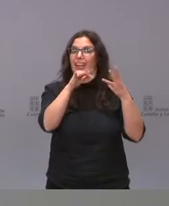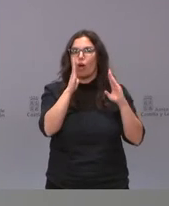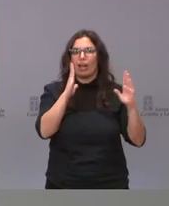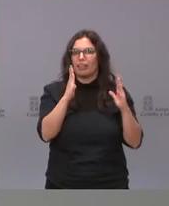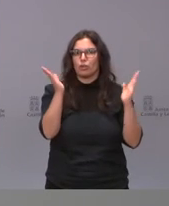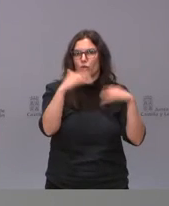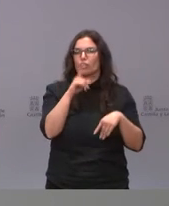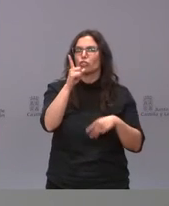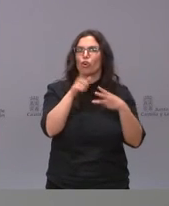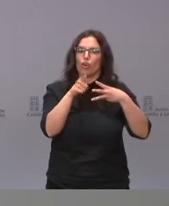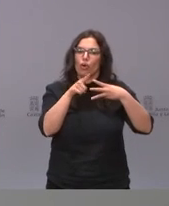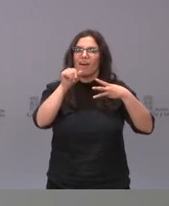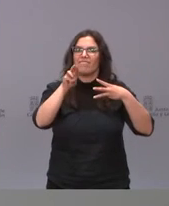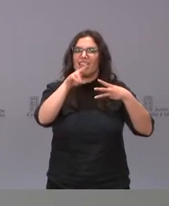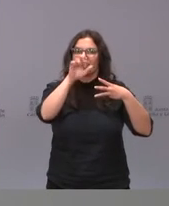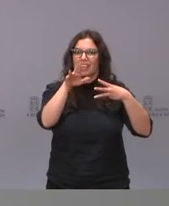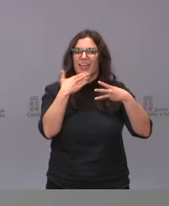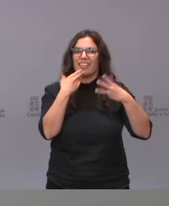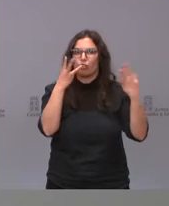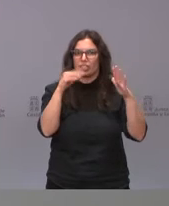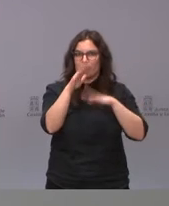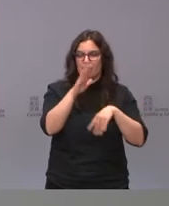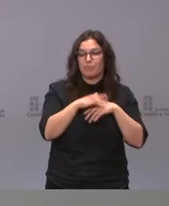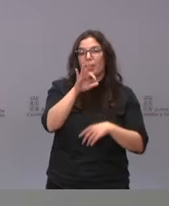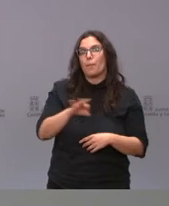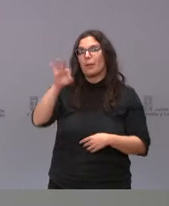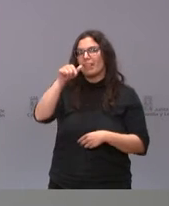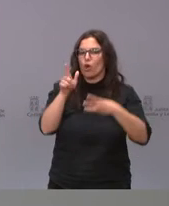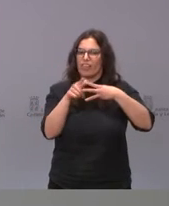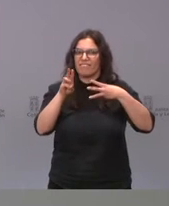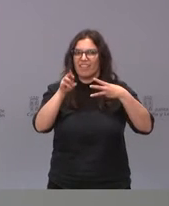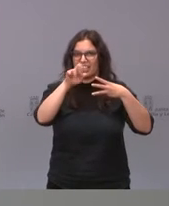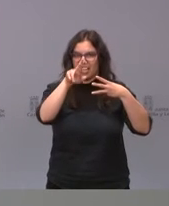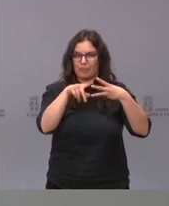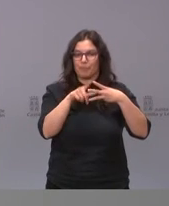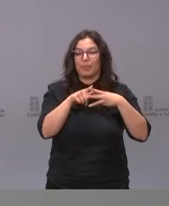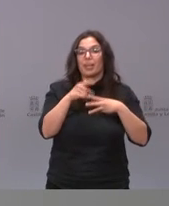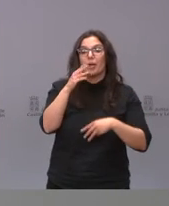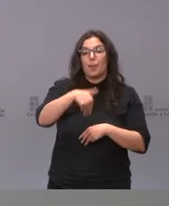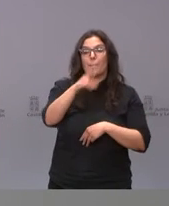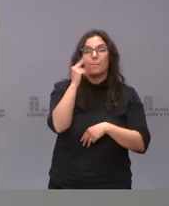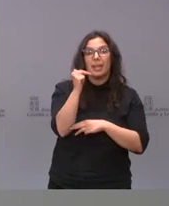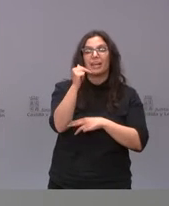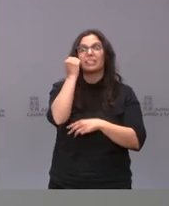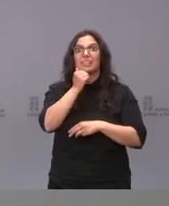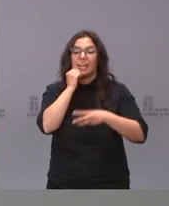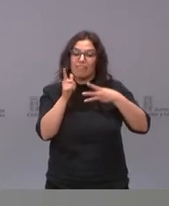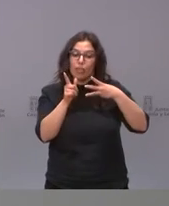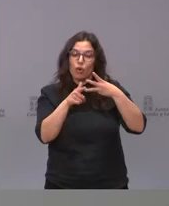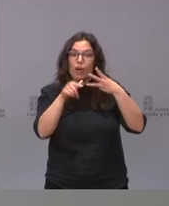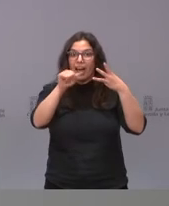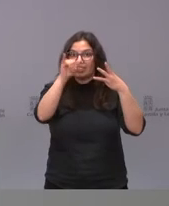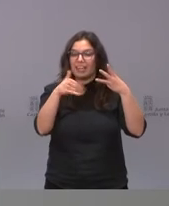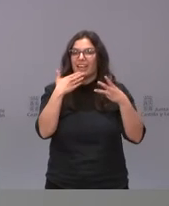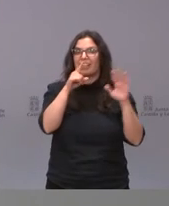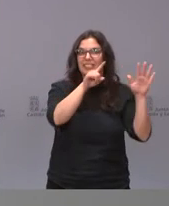pfizer para mayores de 80 en palencia hoy vacunación con pfizer viernes y sábado vacunación con astrazéneca a personas de 63